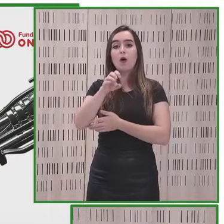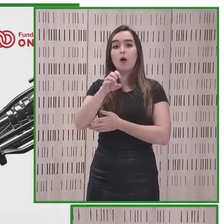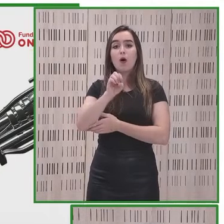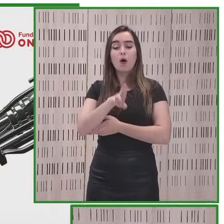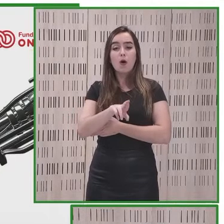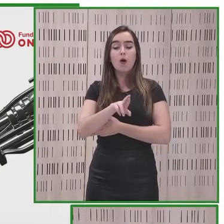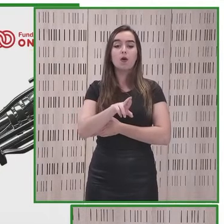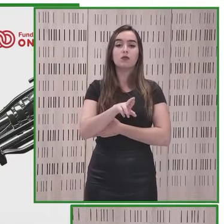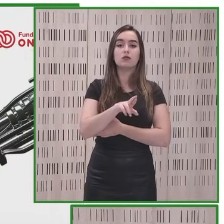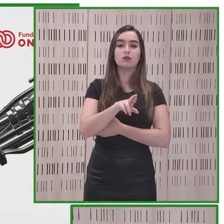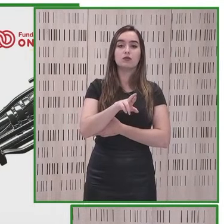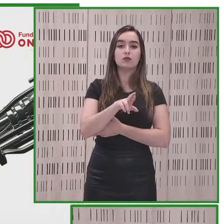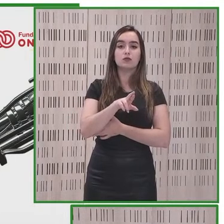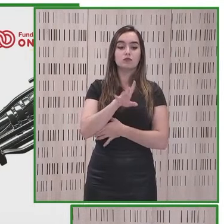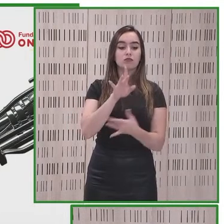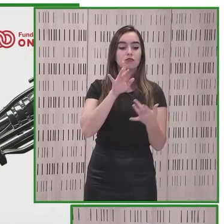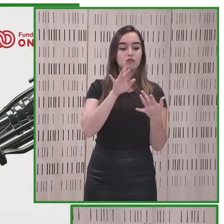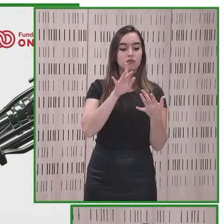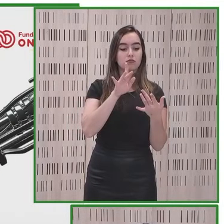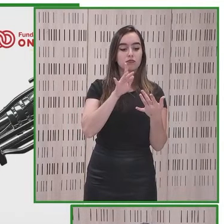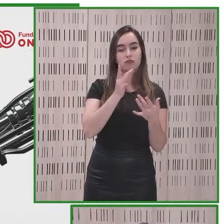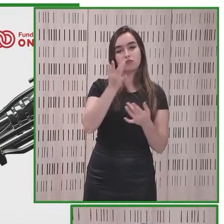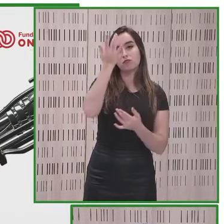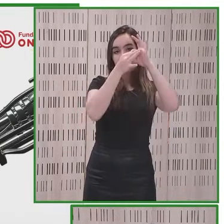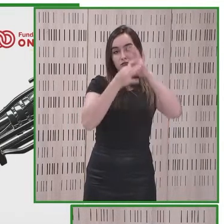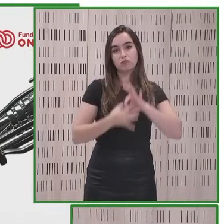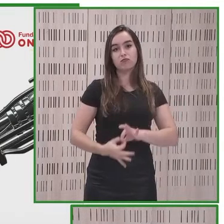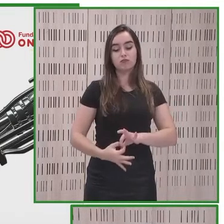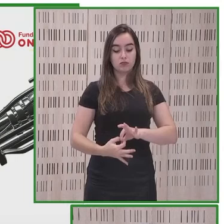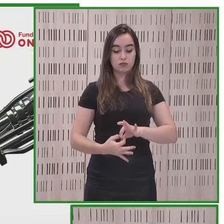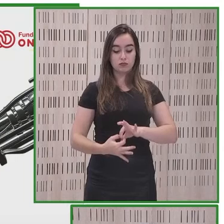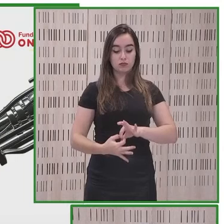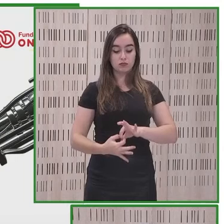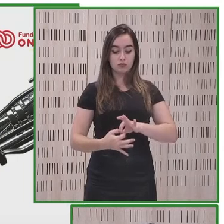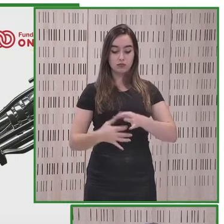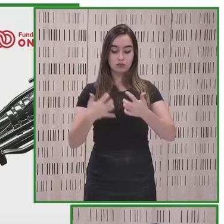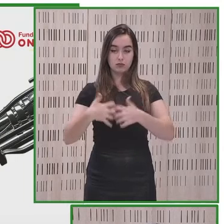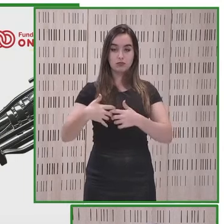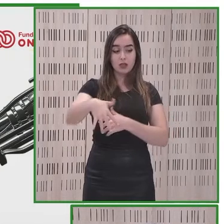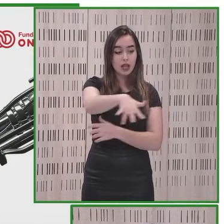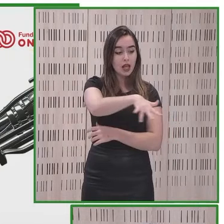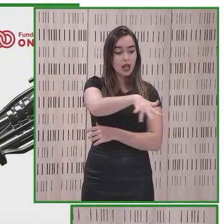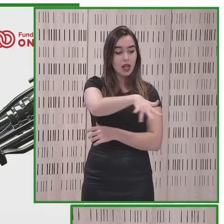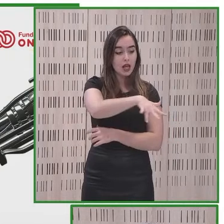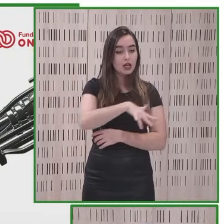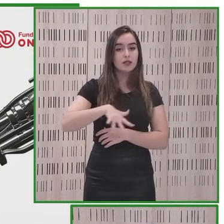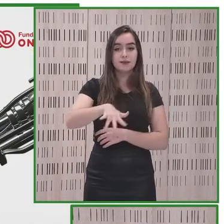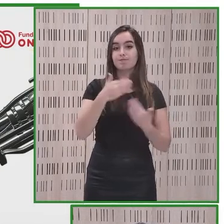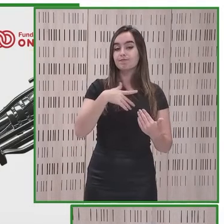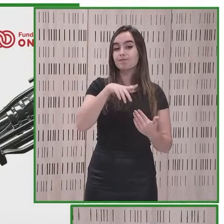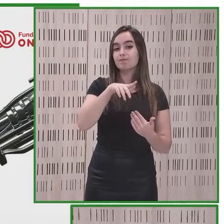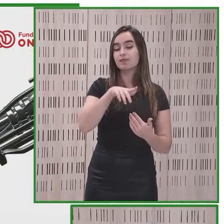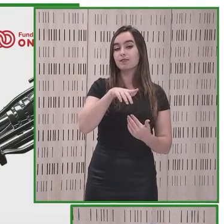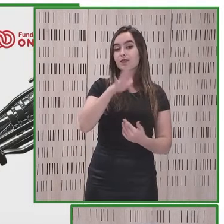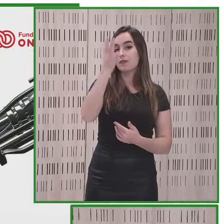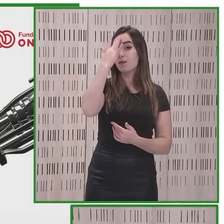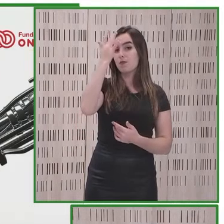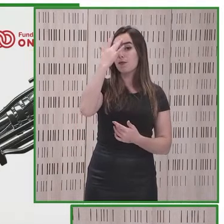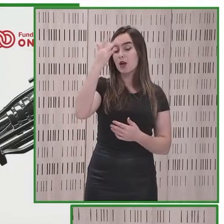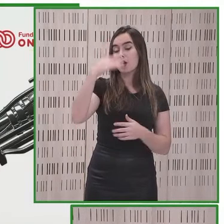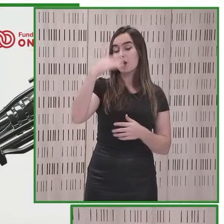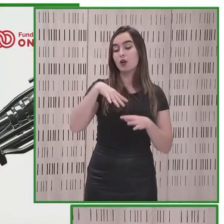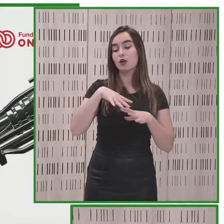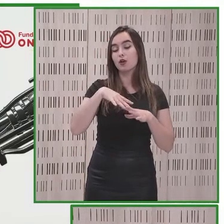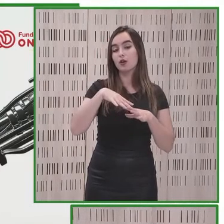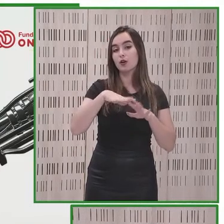conexión entre el cerebro el entorno es decir como